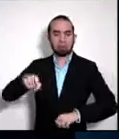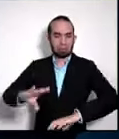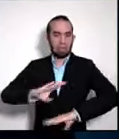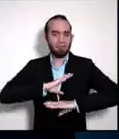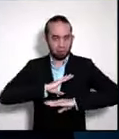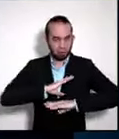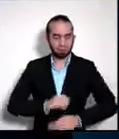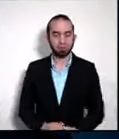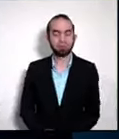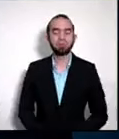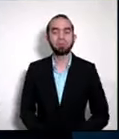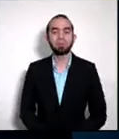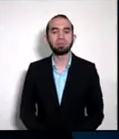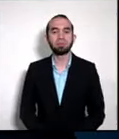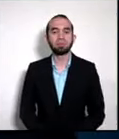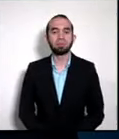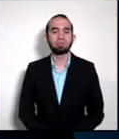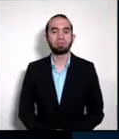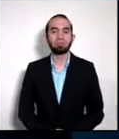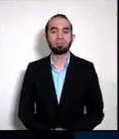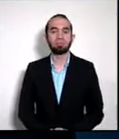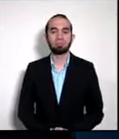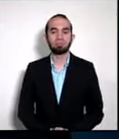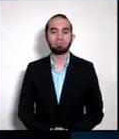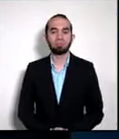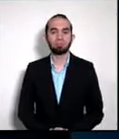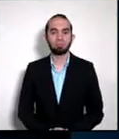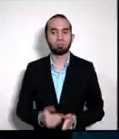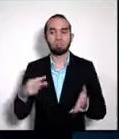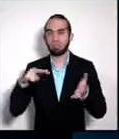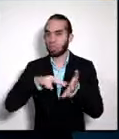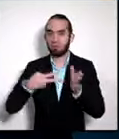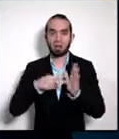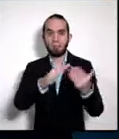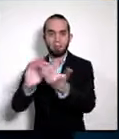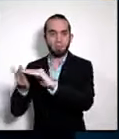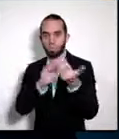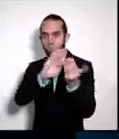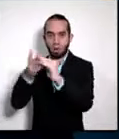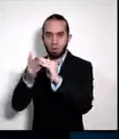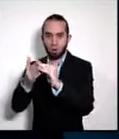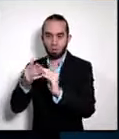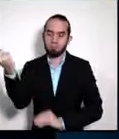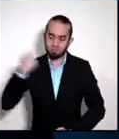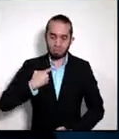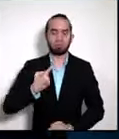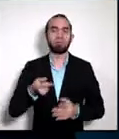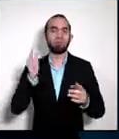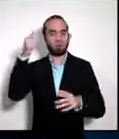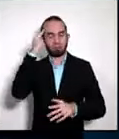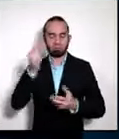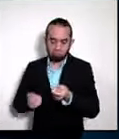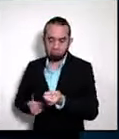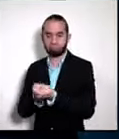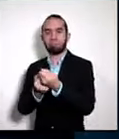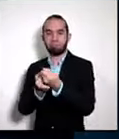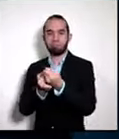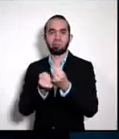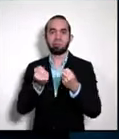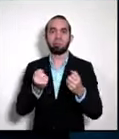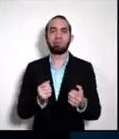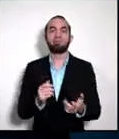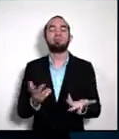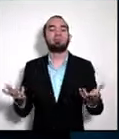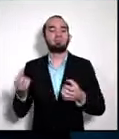Ese es el mandato que el soberano nos ha dado y que por muchos años, muchas